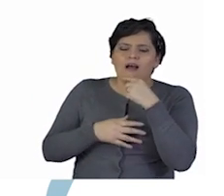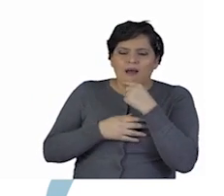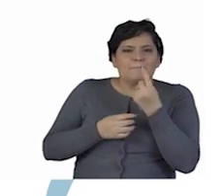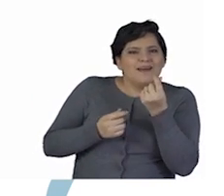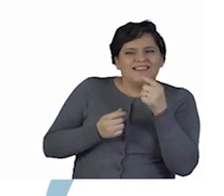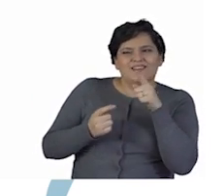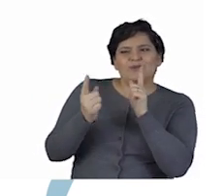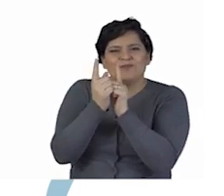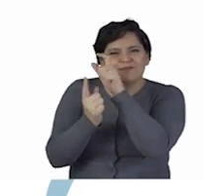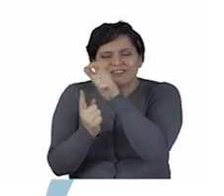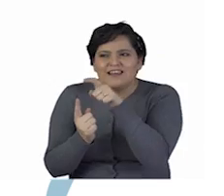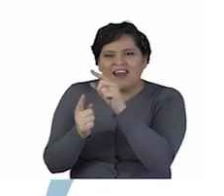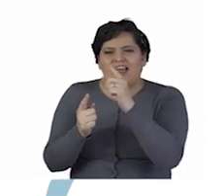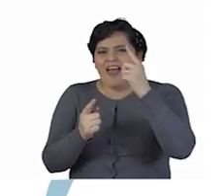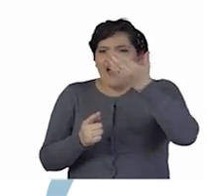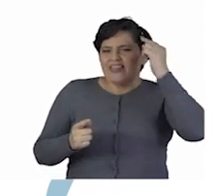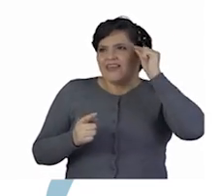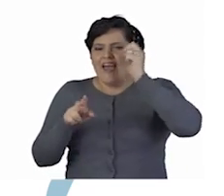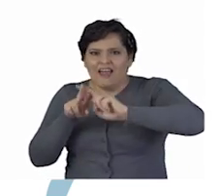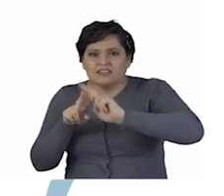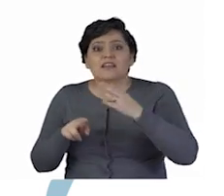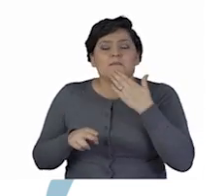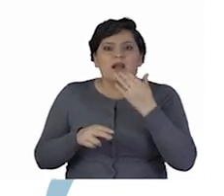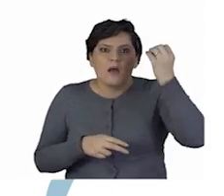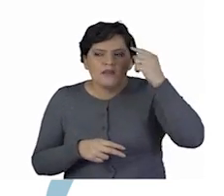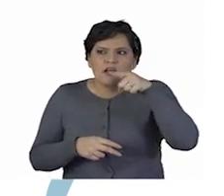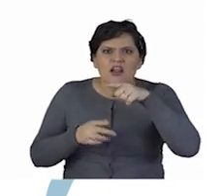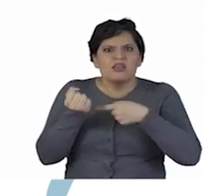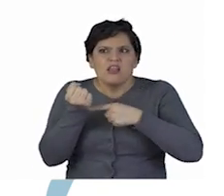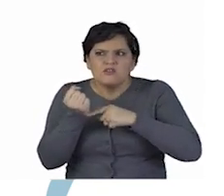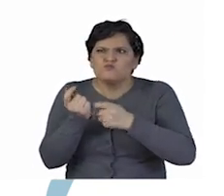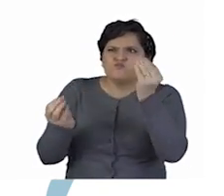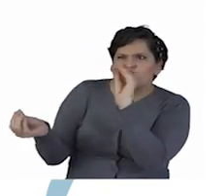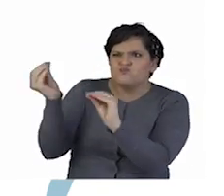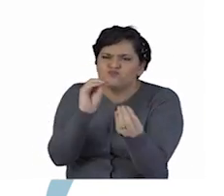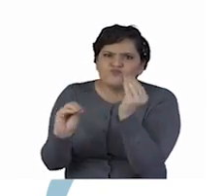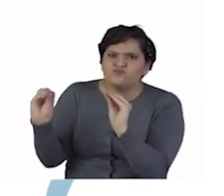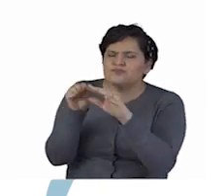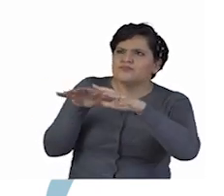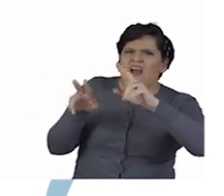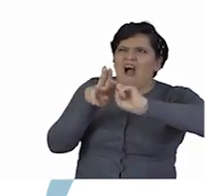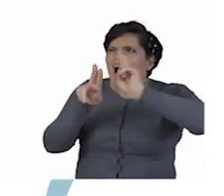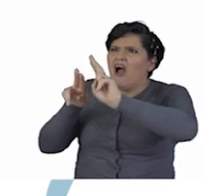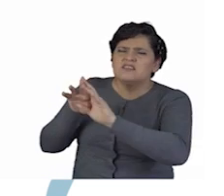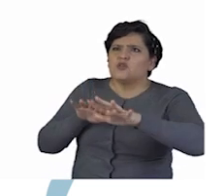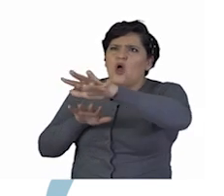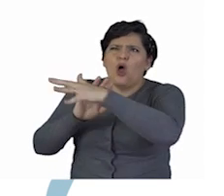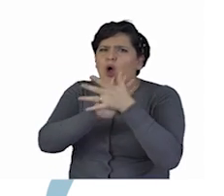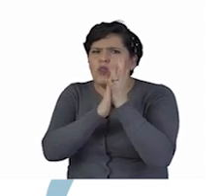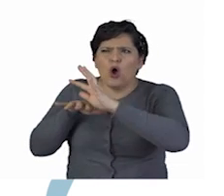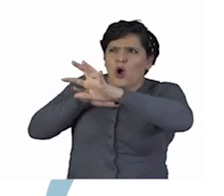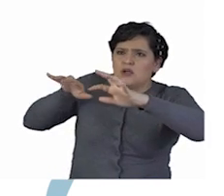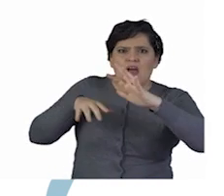fue como estar con sus creadores. Además, también aprendí que el área técnica es la gran responsable de la producción material de todos